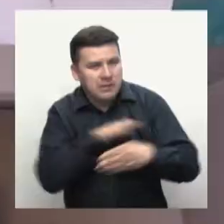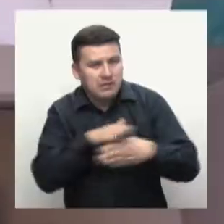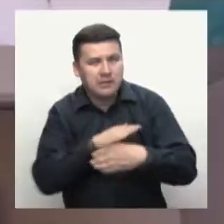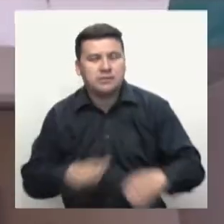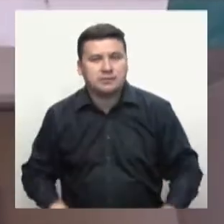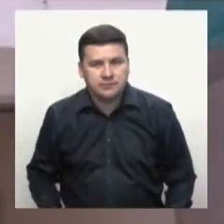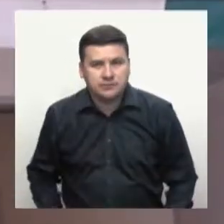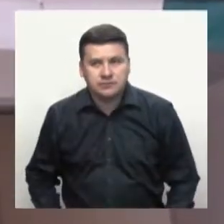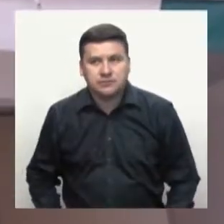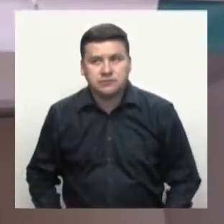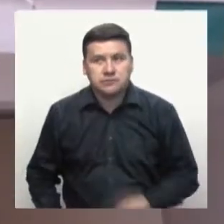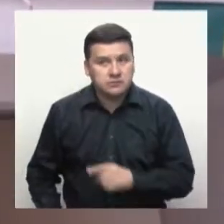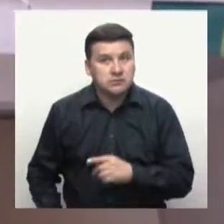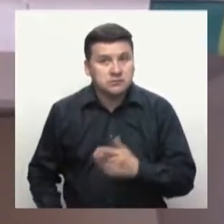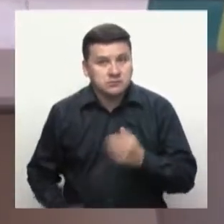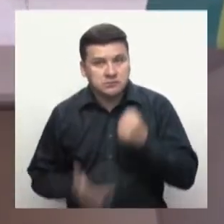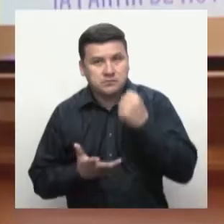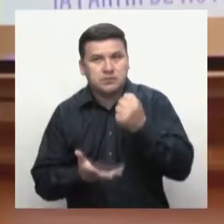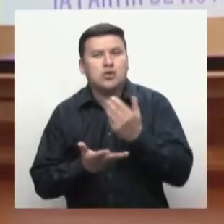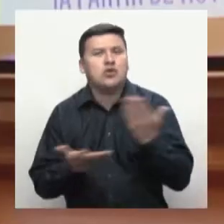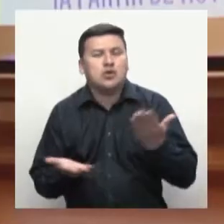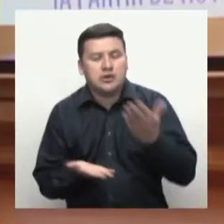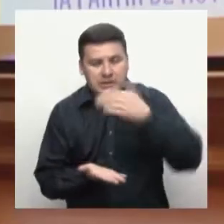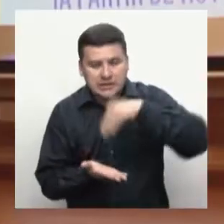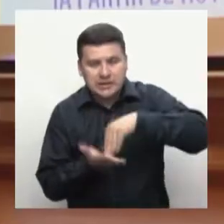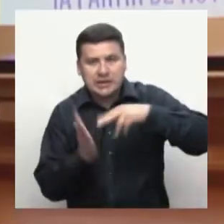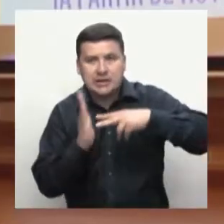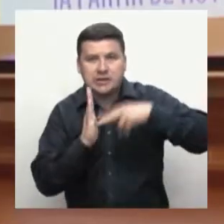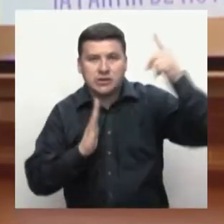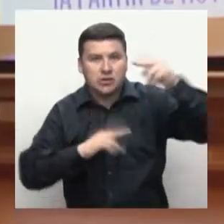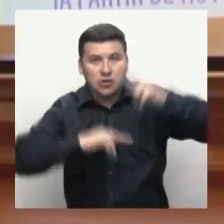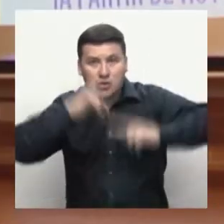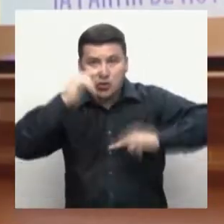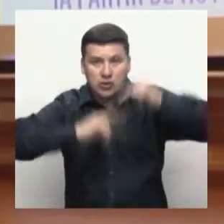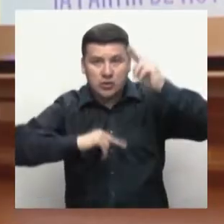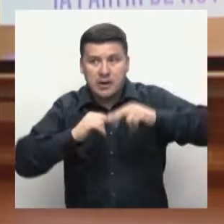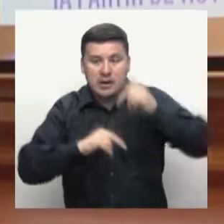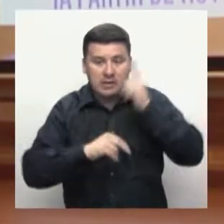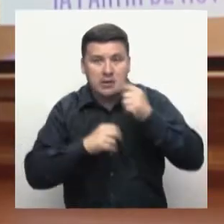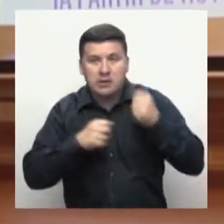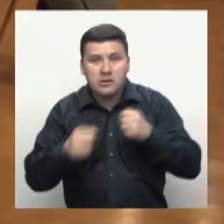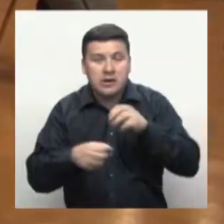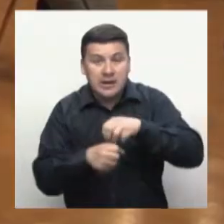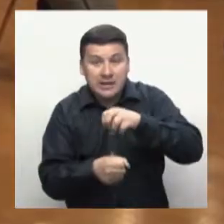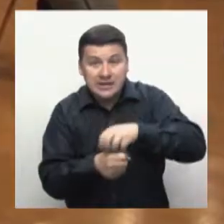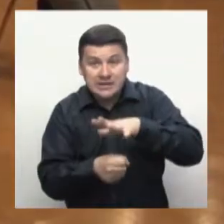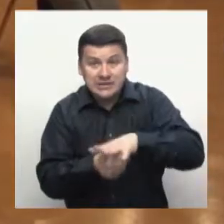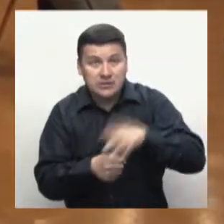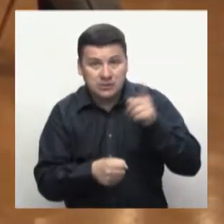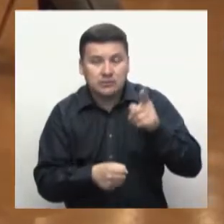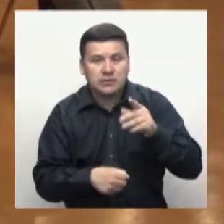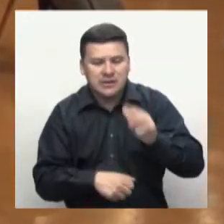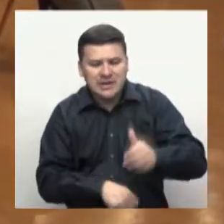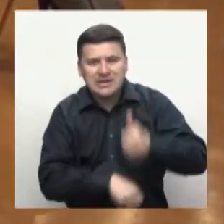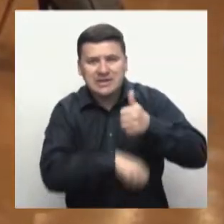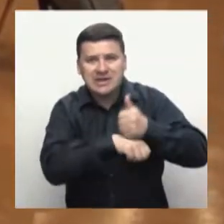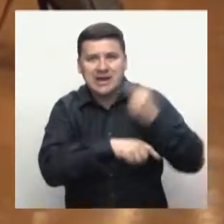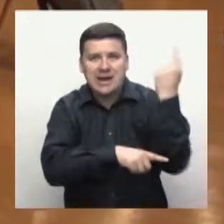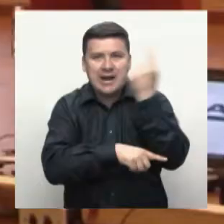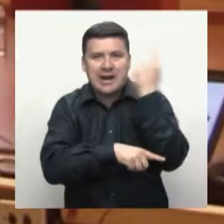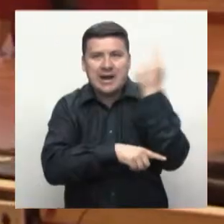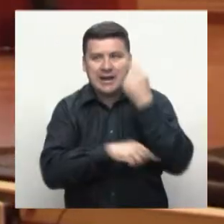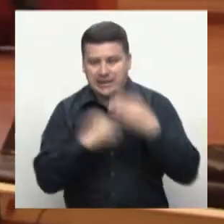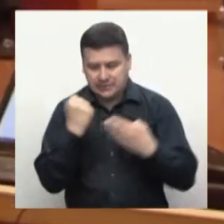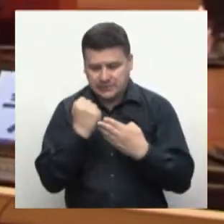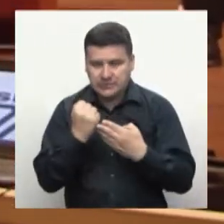para la Construcción y la Madera de la Regional Distrito Capital, la directora general encargada del SENA, María Andrea Nieto, le dio la bienvenida a los aprendices de todo el país que